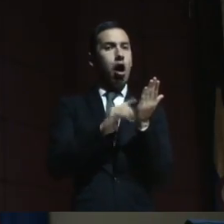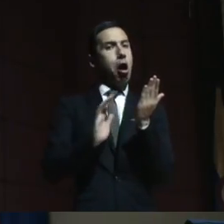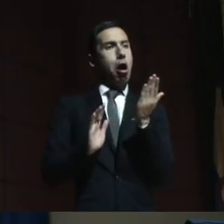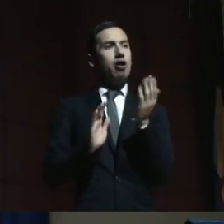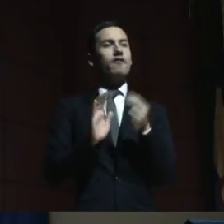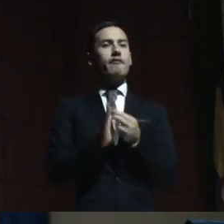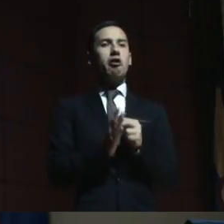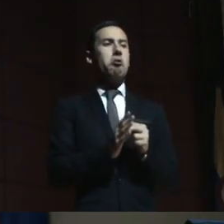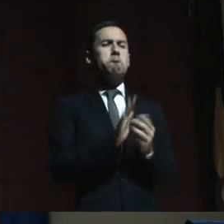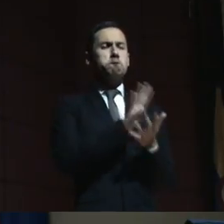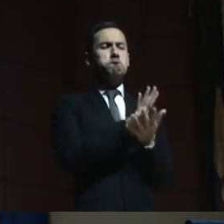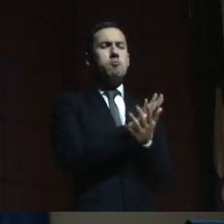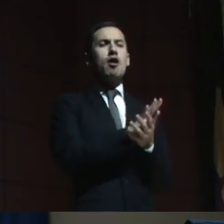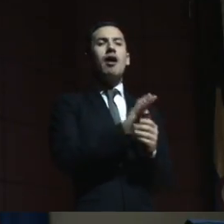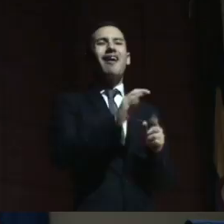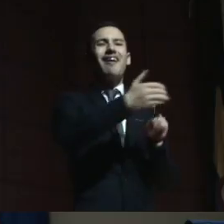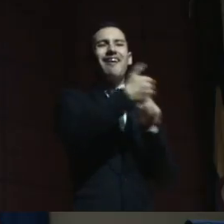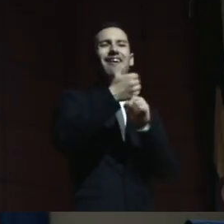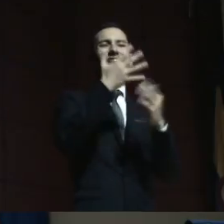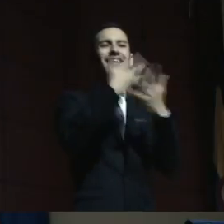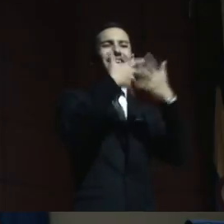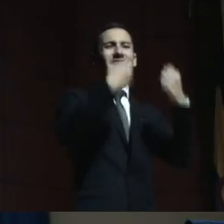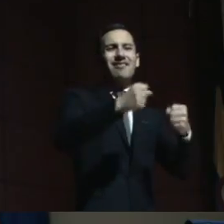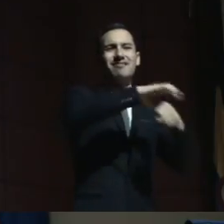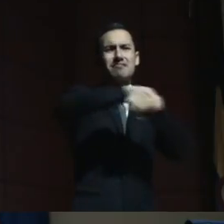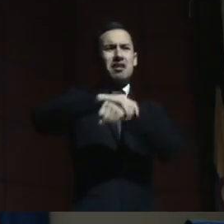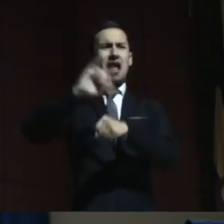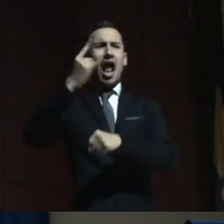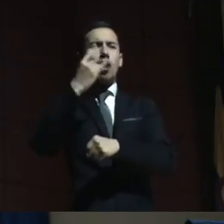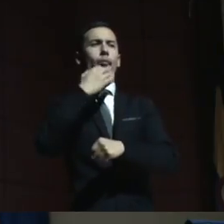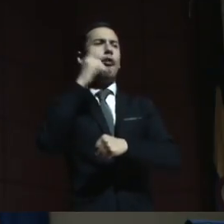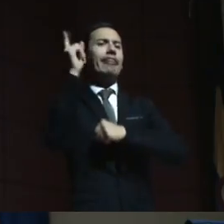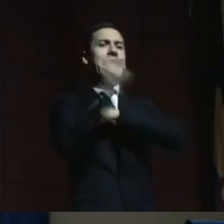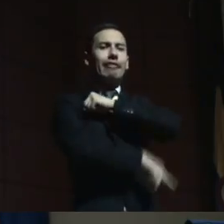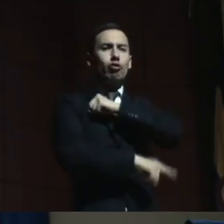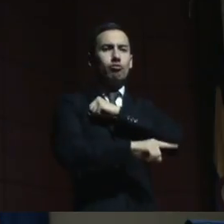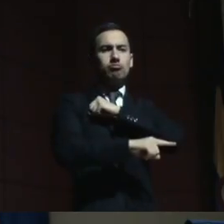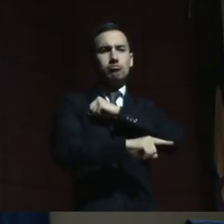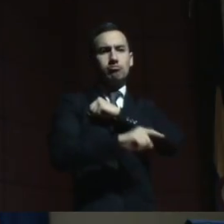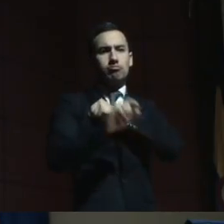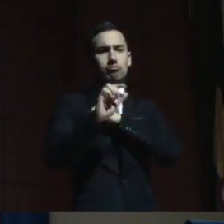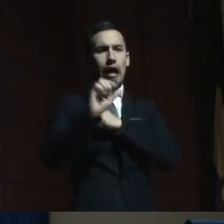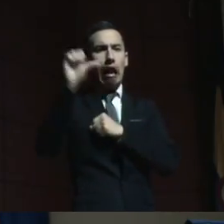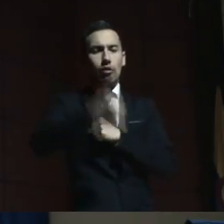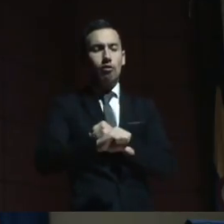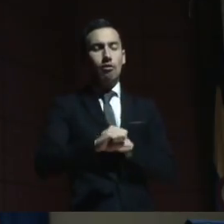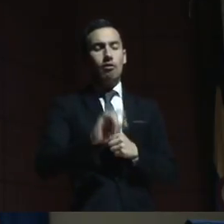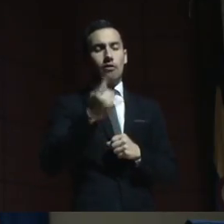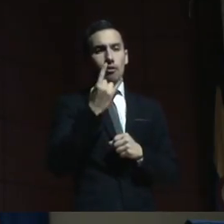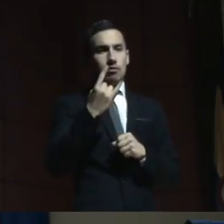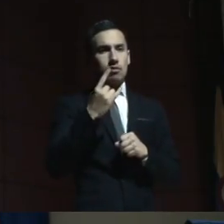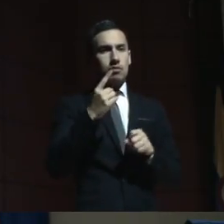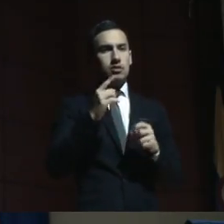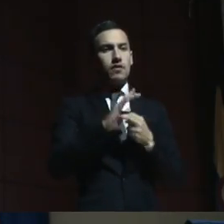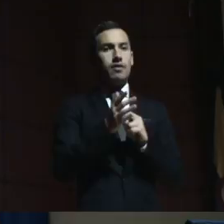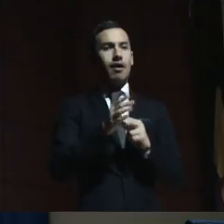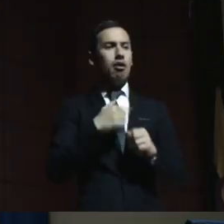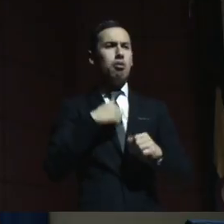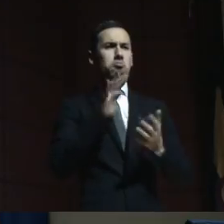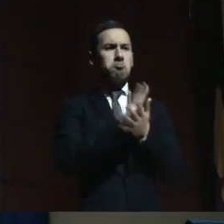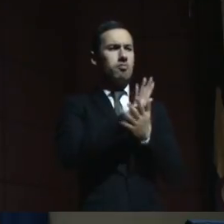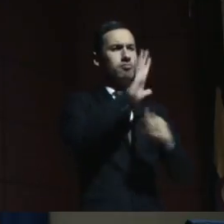delictivos, ¿sí? Y eso es un término jurídico que es la inimputabilidad.